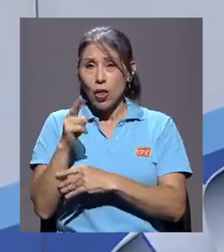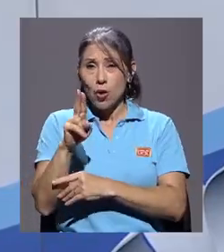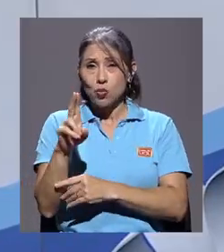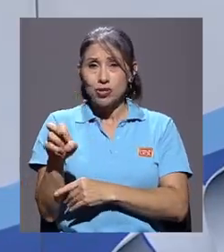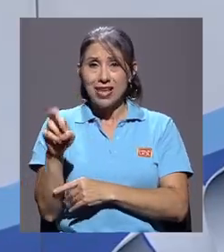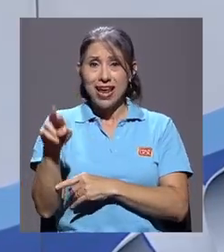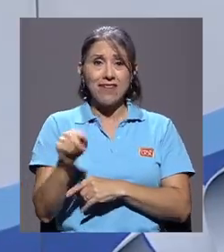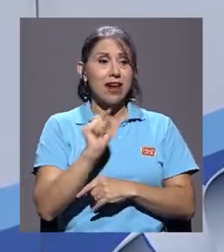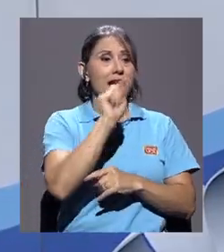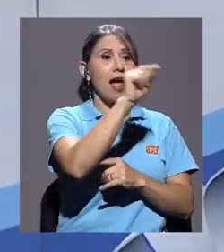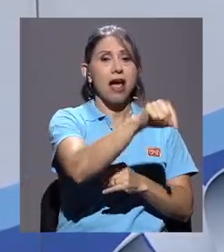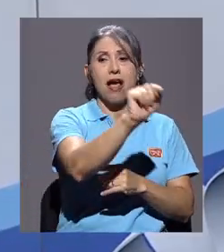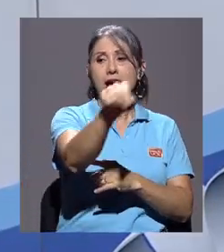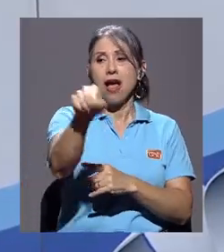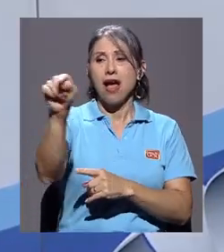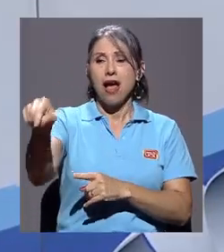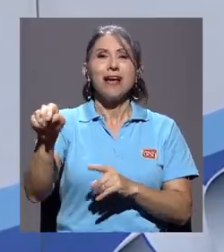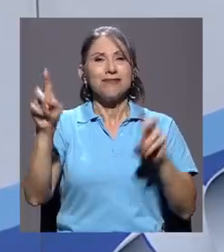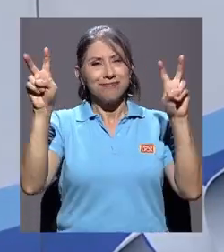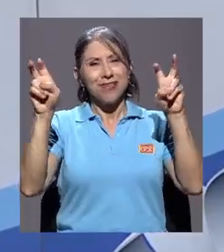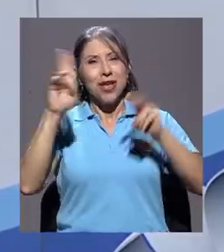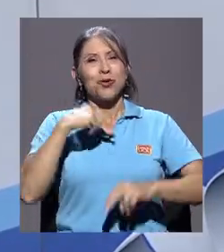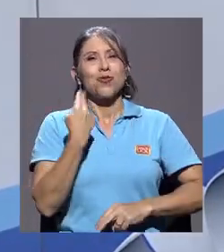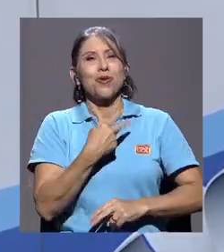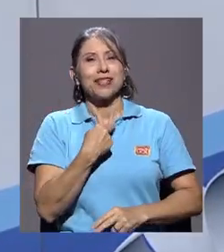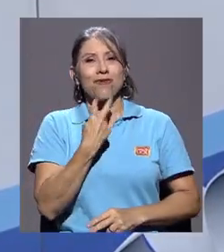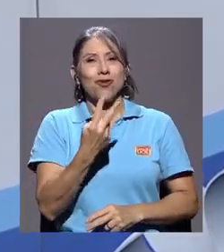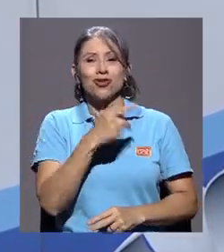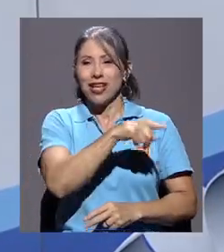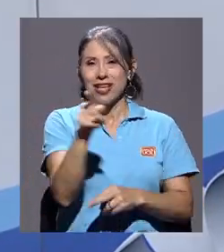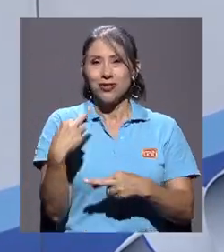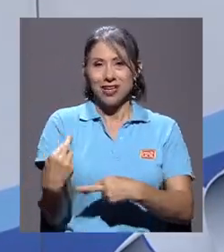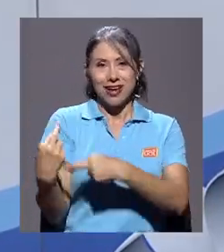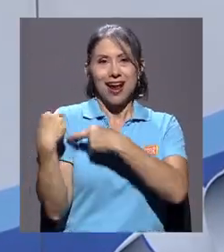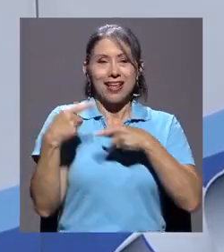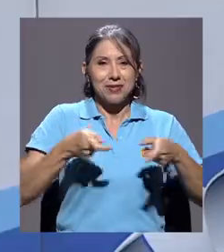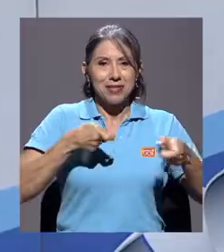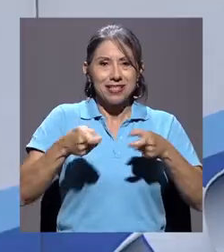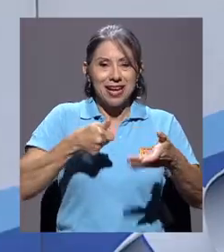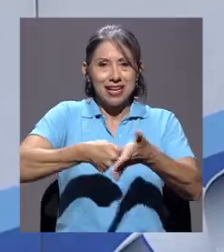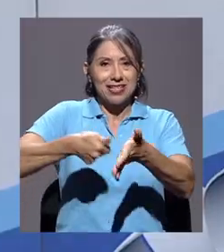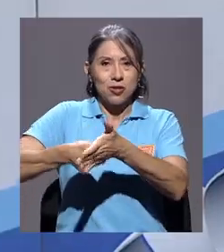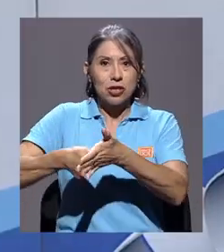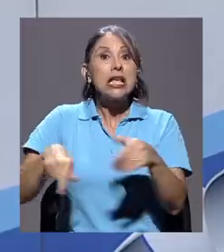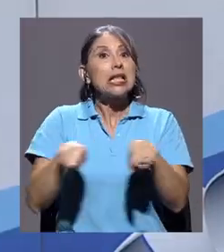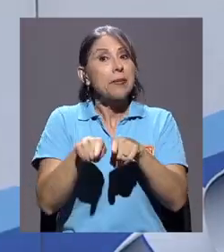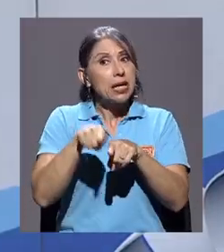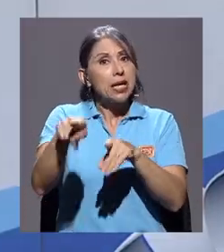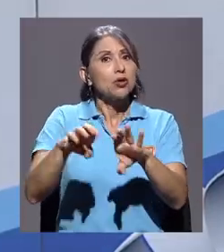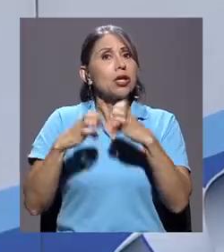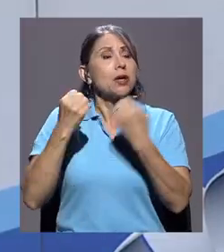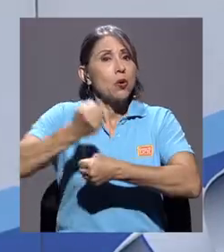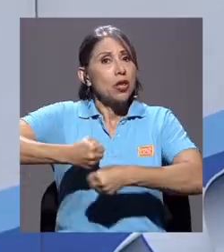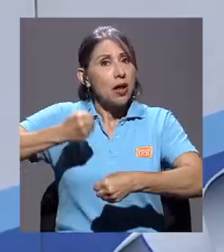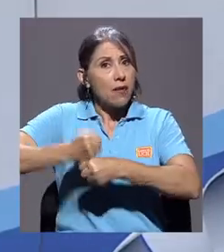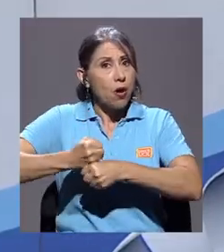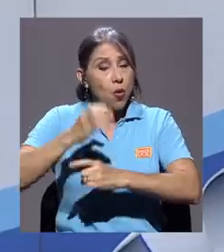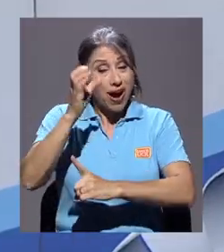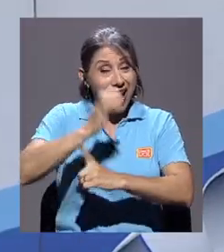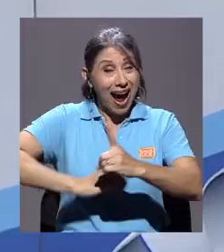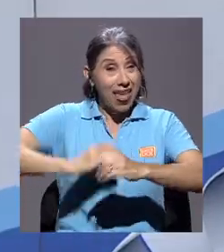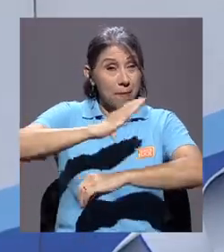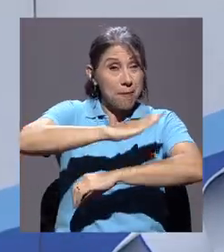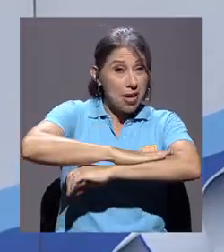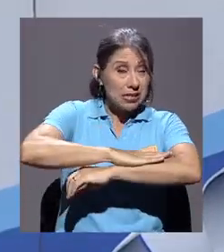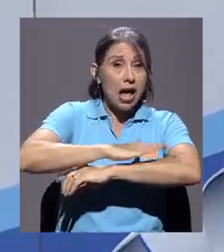como nuestra voz allá. Ellos se encargan de administrar las elecciones y tienen un equipo de trabajo igual del grande que el nuestro, digamos por mesa son como